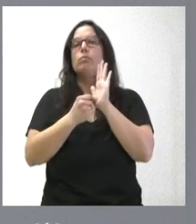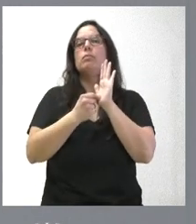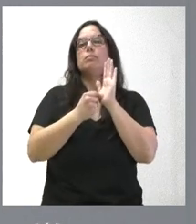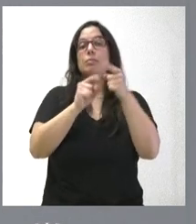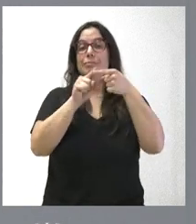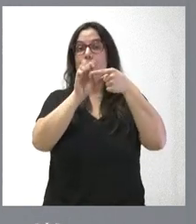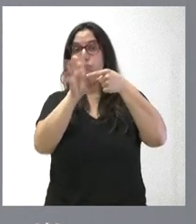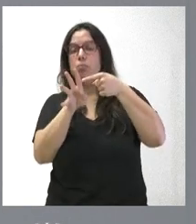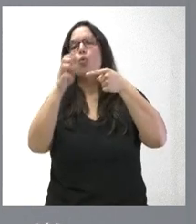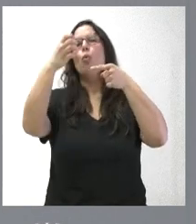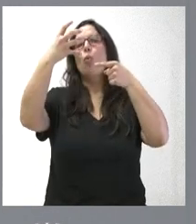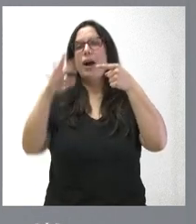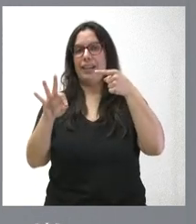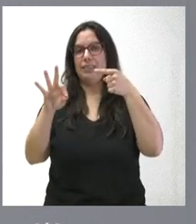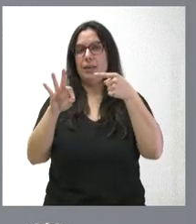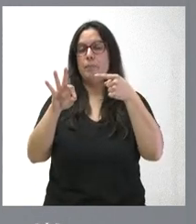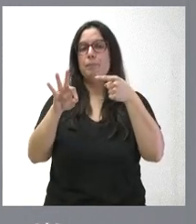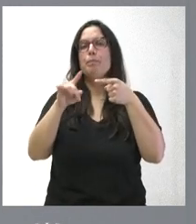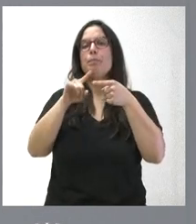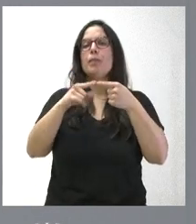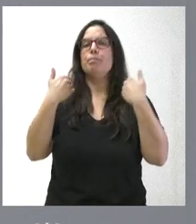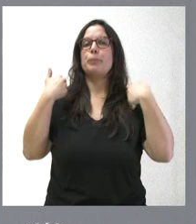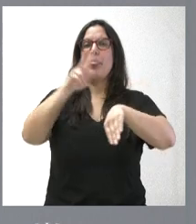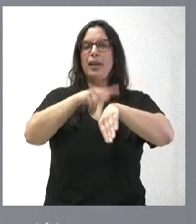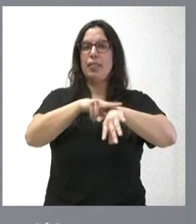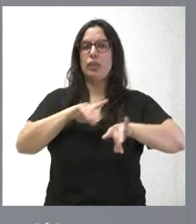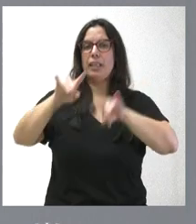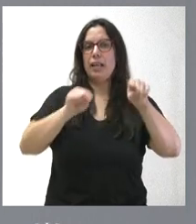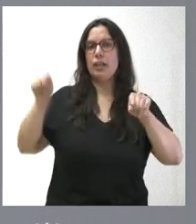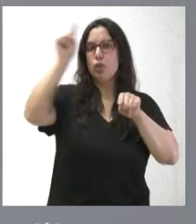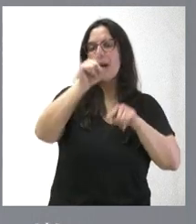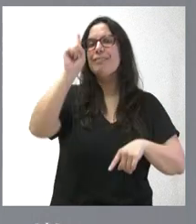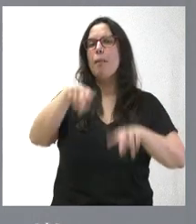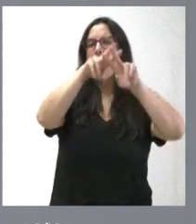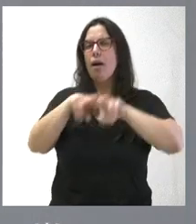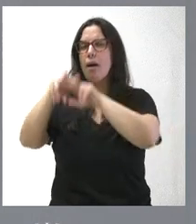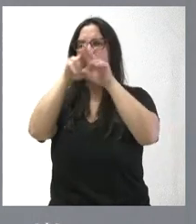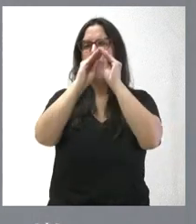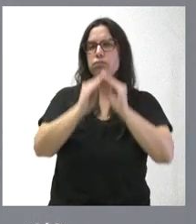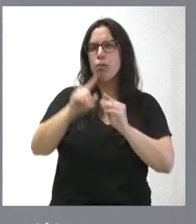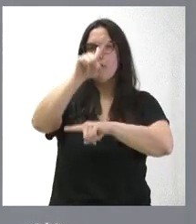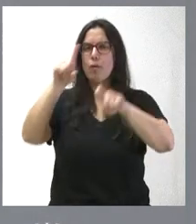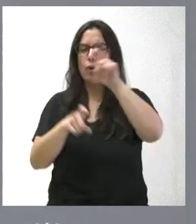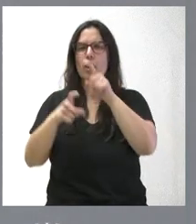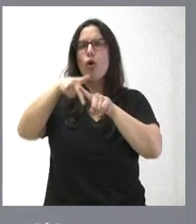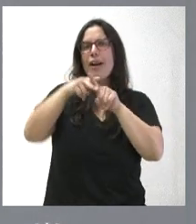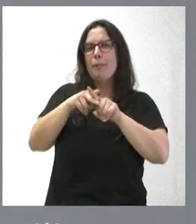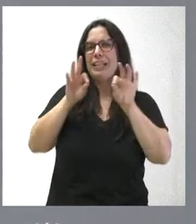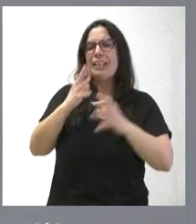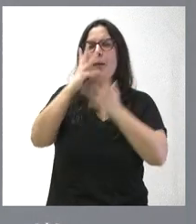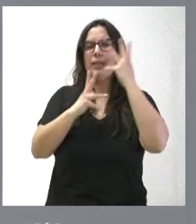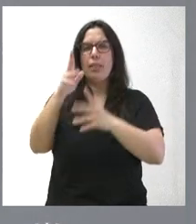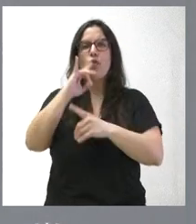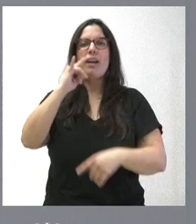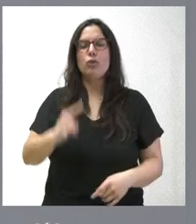de la calidad en el ámbito de las delegaciones territoriales, como de análisis y elaboración de formularios y herramientas de administración electrónica, actualización